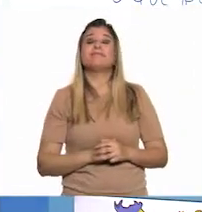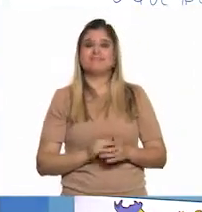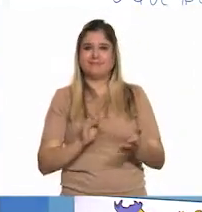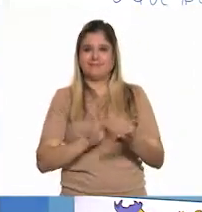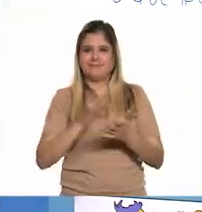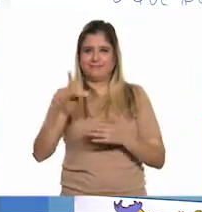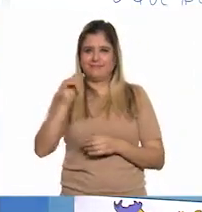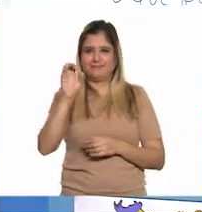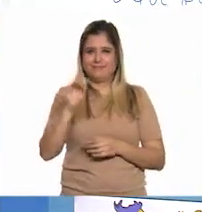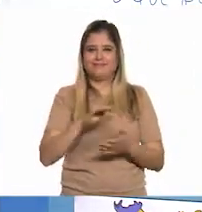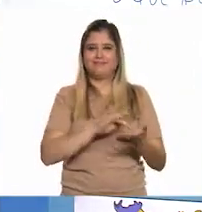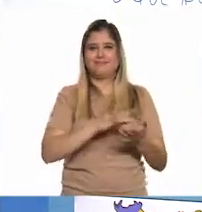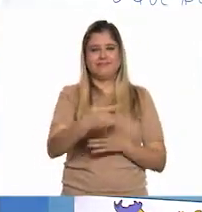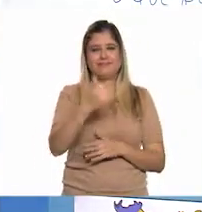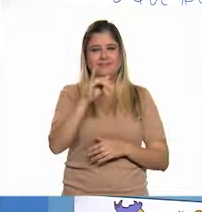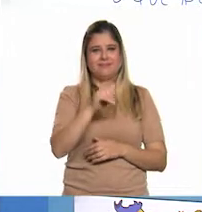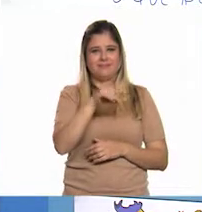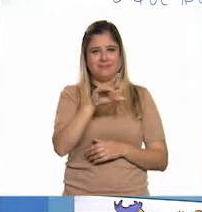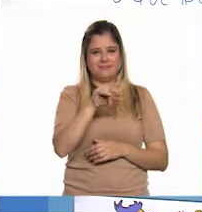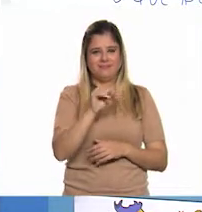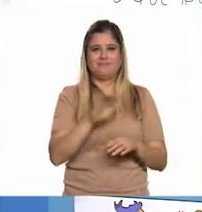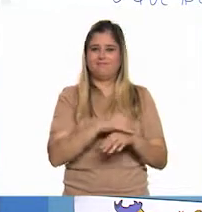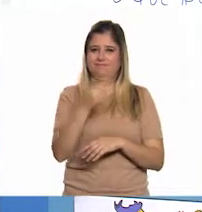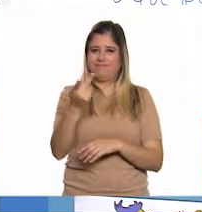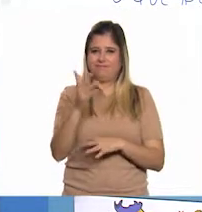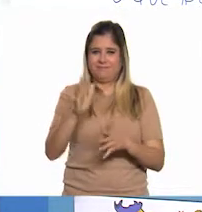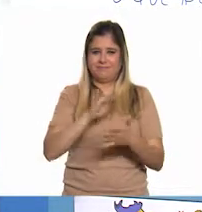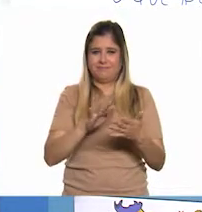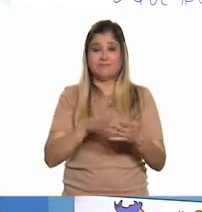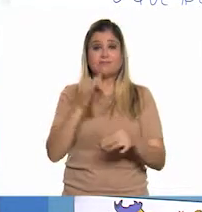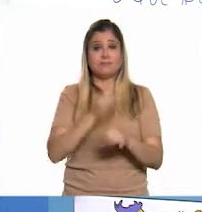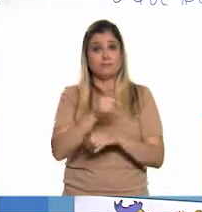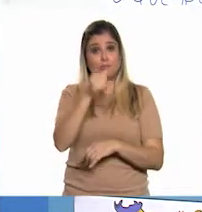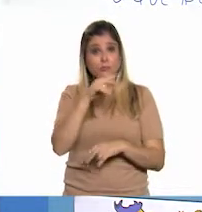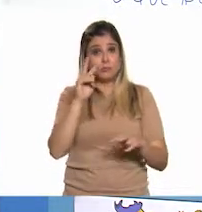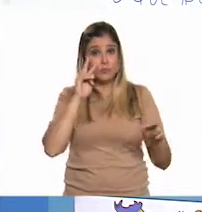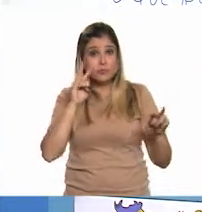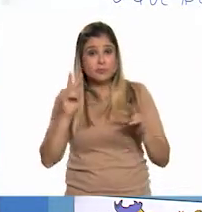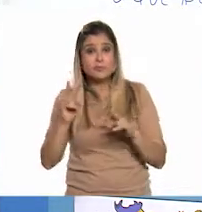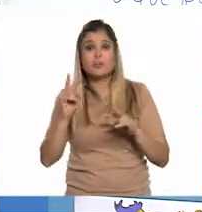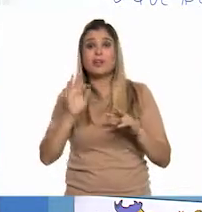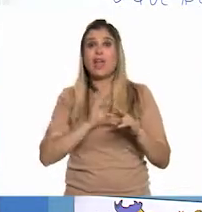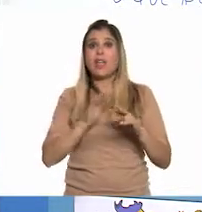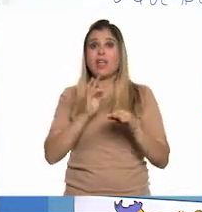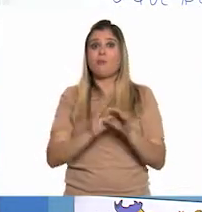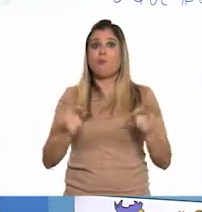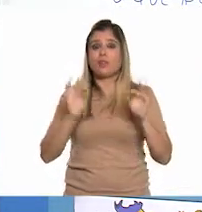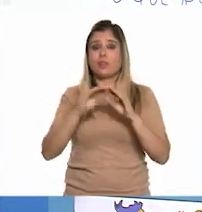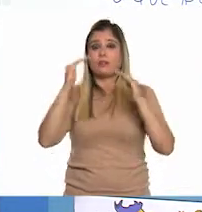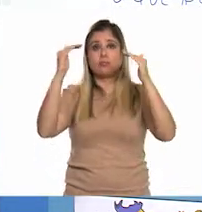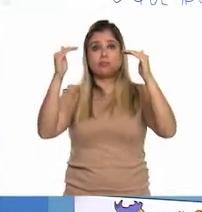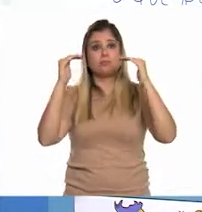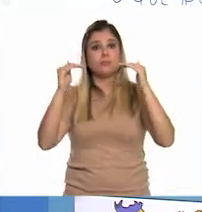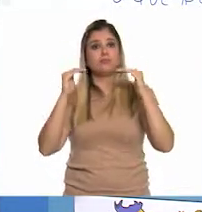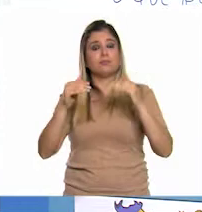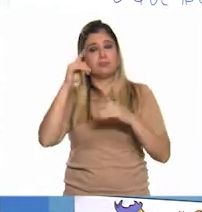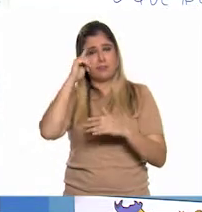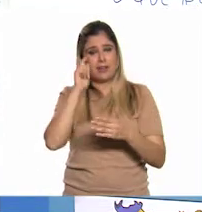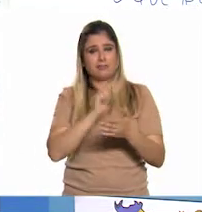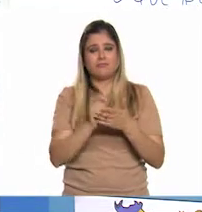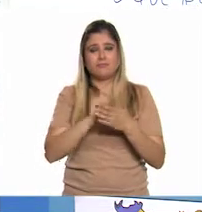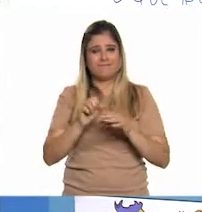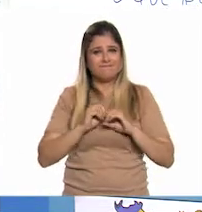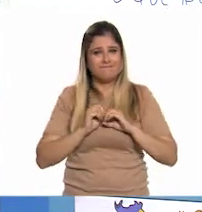gracias Tom, gracias Juan Carlos por sus intervenciones. Si se dan cuenta hemos dado pasos muy importantes para escribir nuestro artículo de